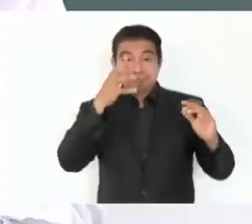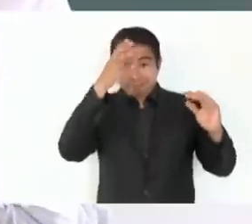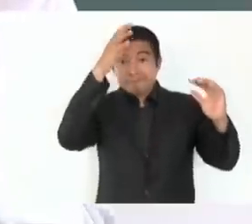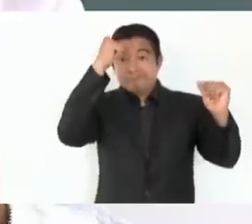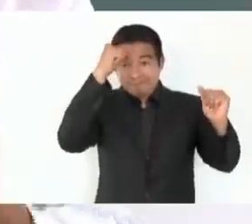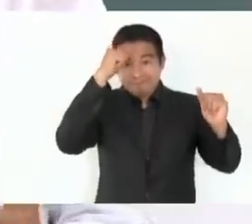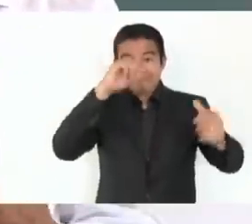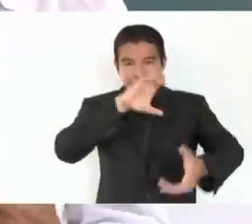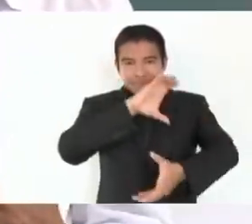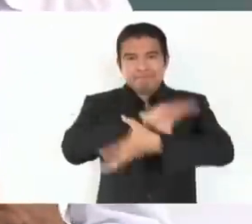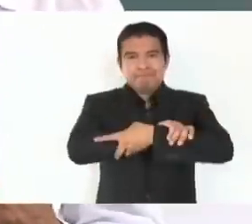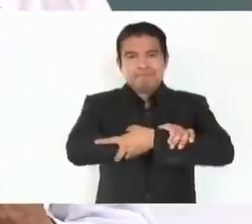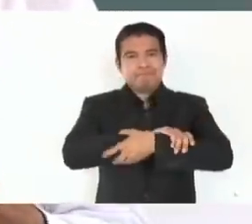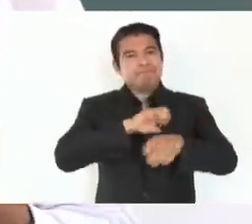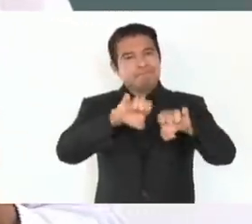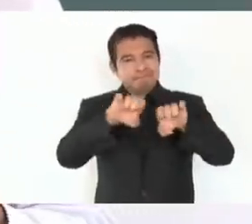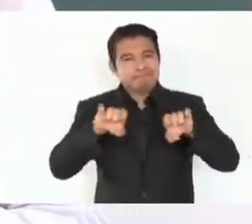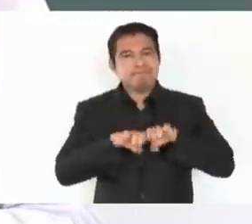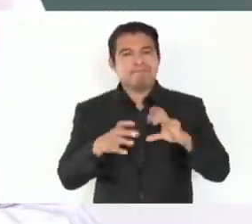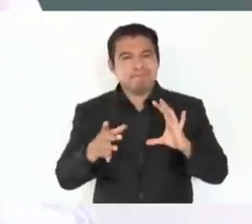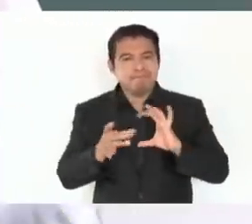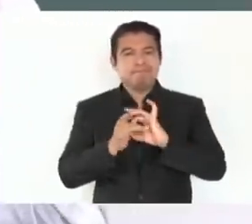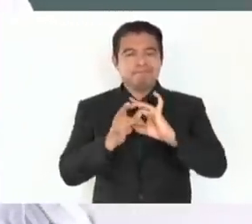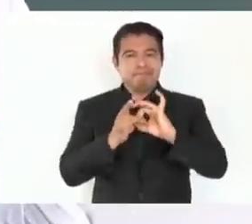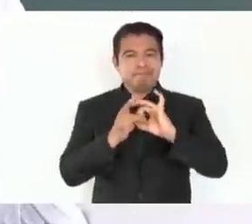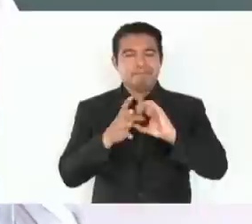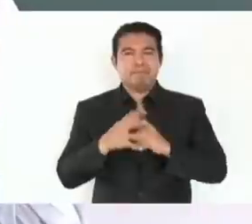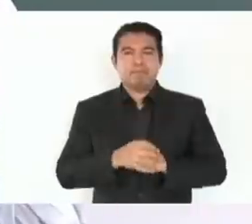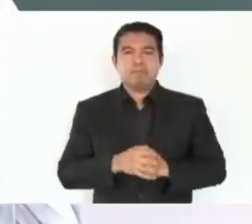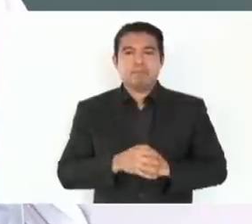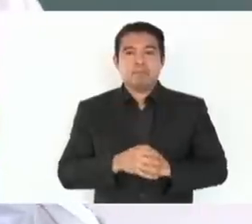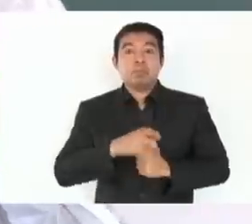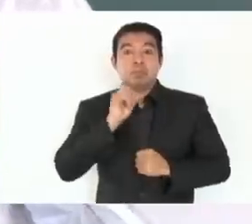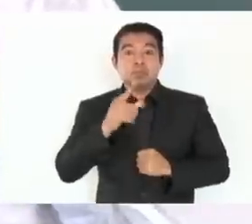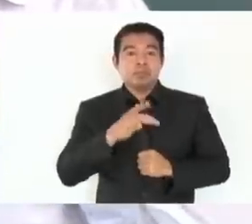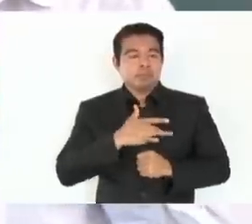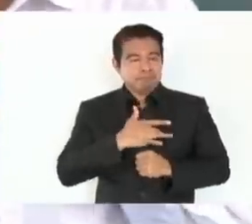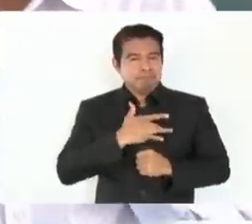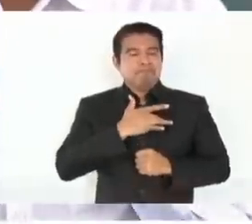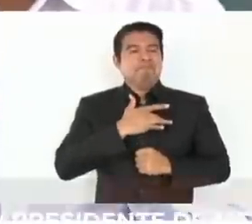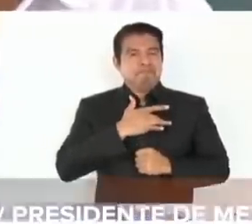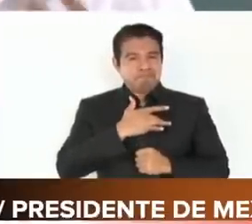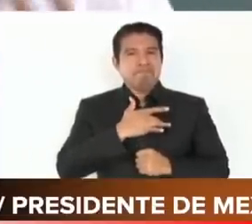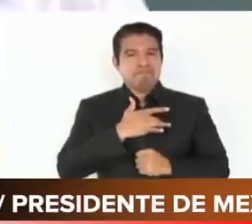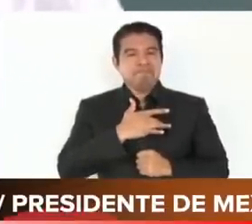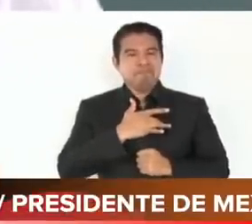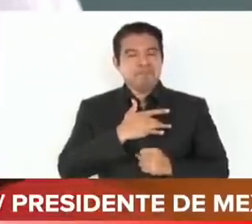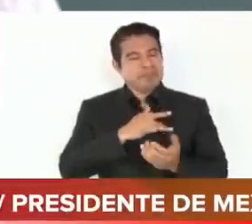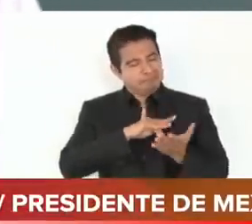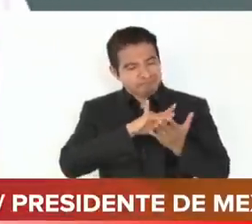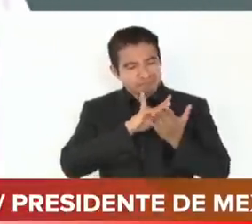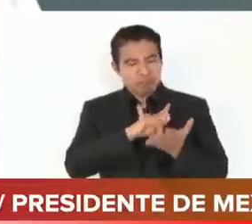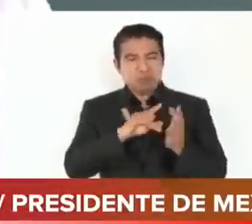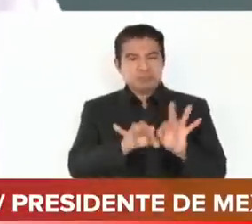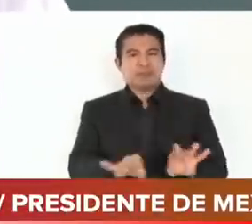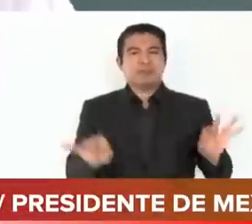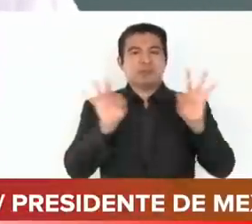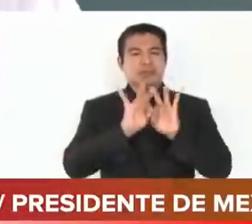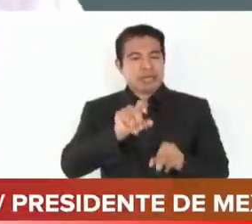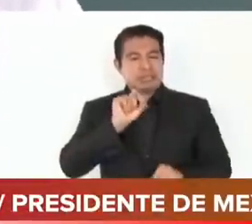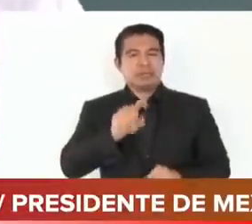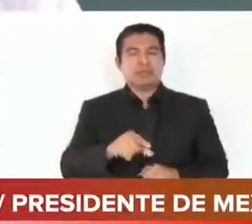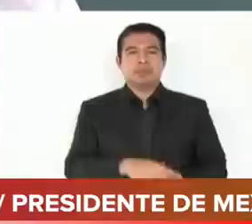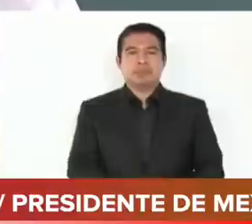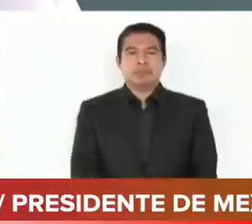que hacer equipo y sentir la obra, la importancia que tiene la obra,